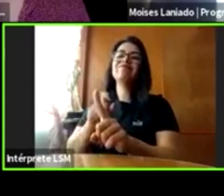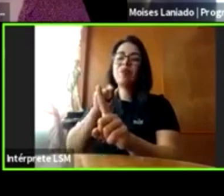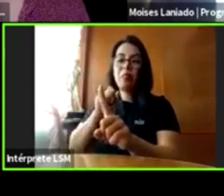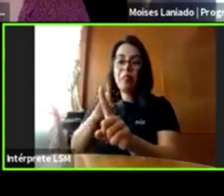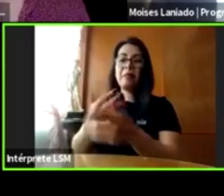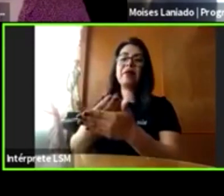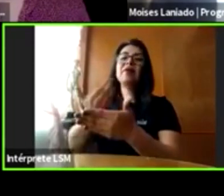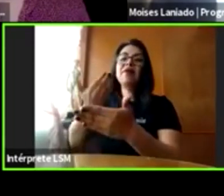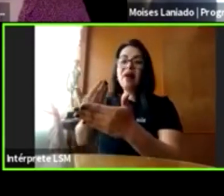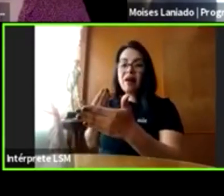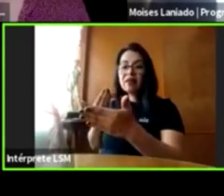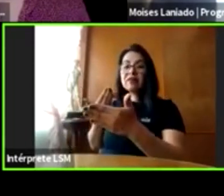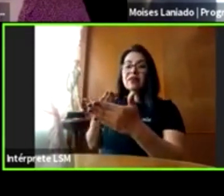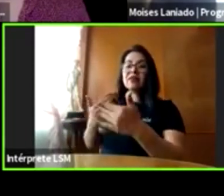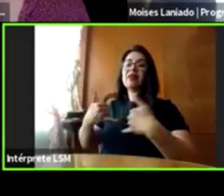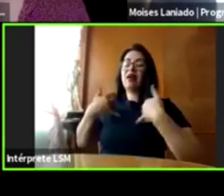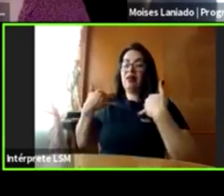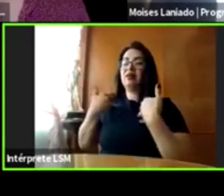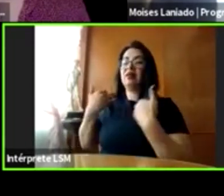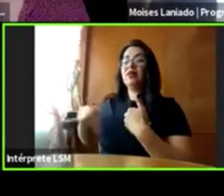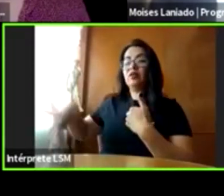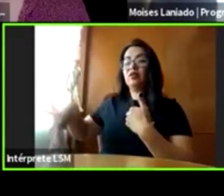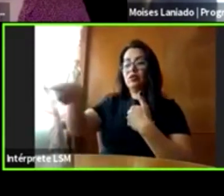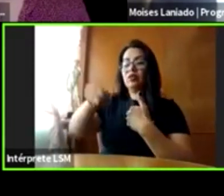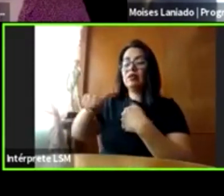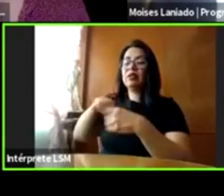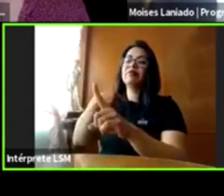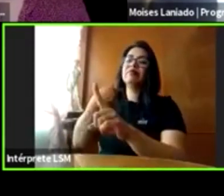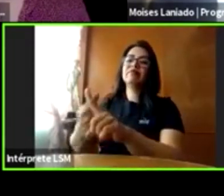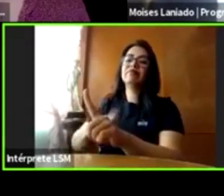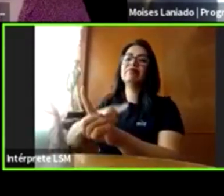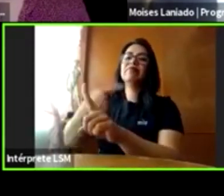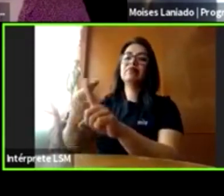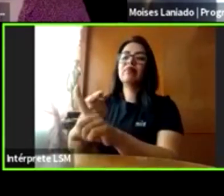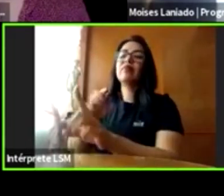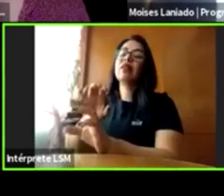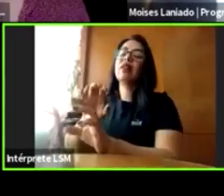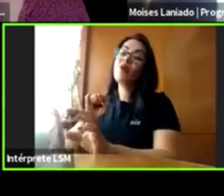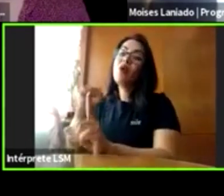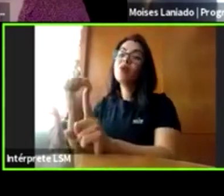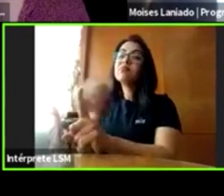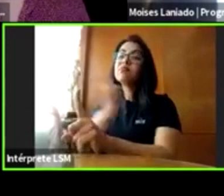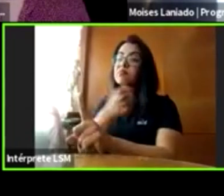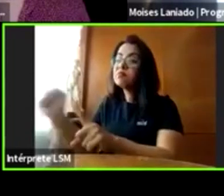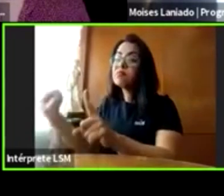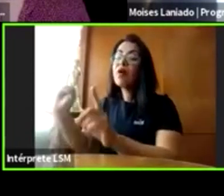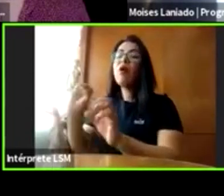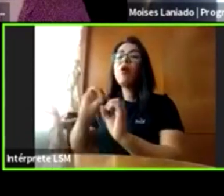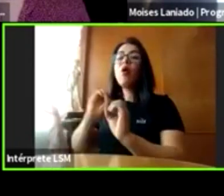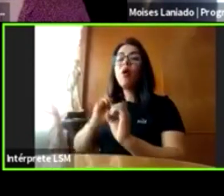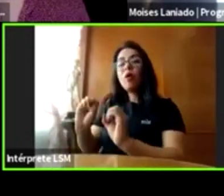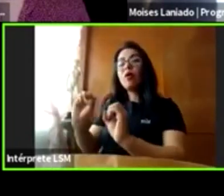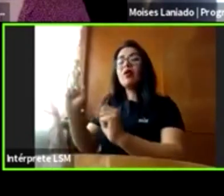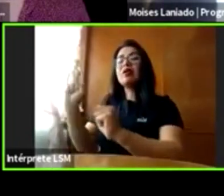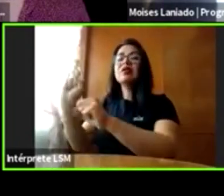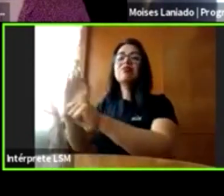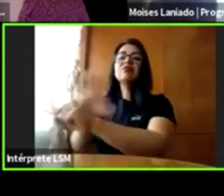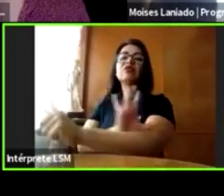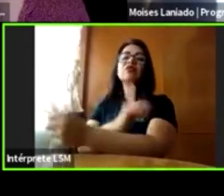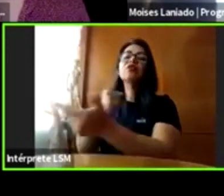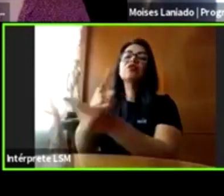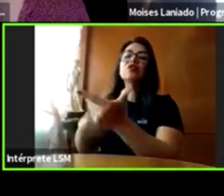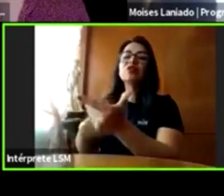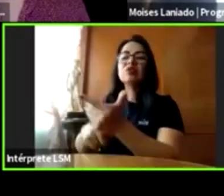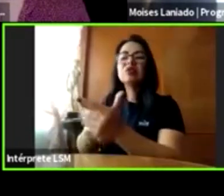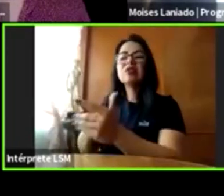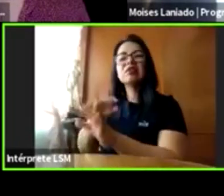No necesariamente violencia sexual, pero sí violencia física o violencia emocional. Entonces, si queremos frenar la